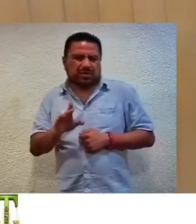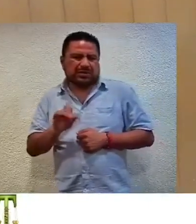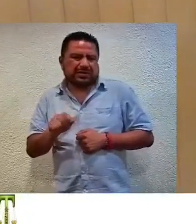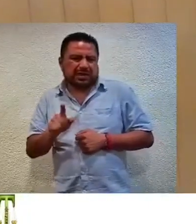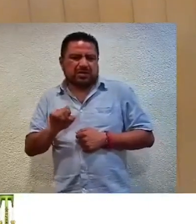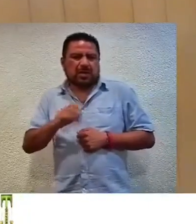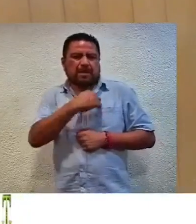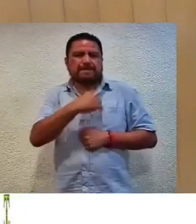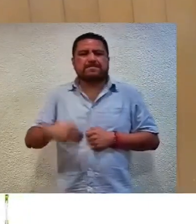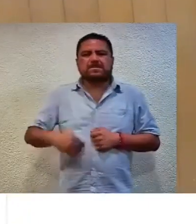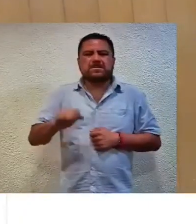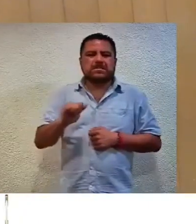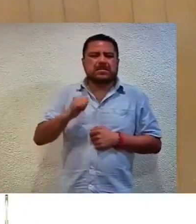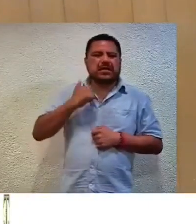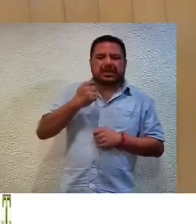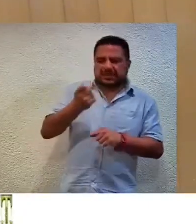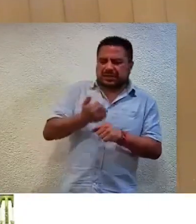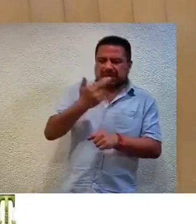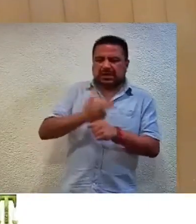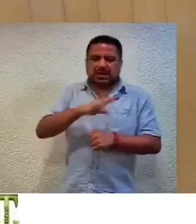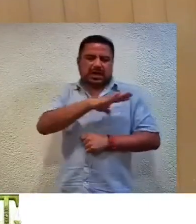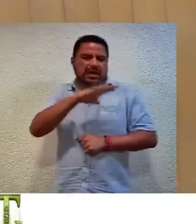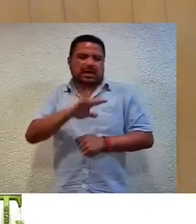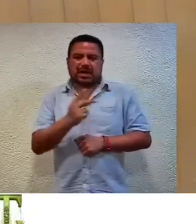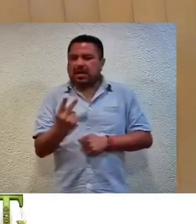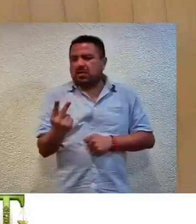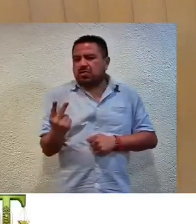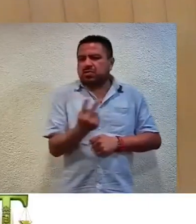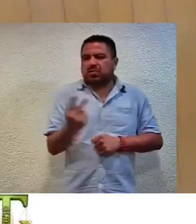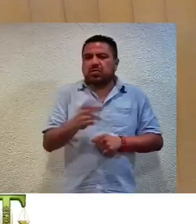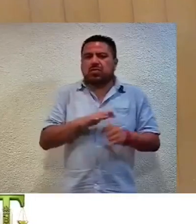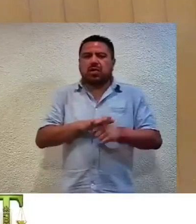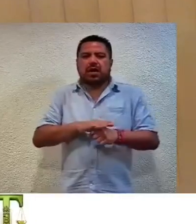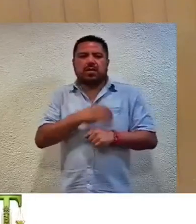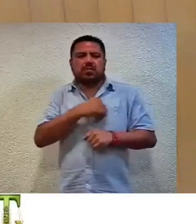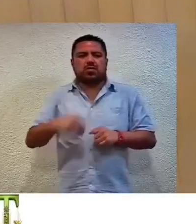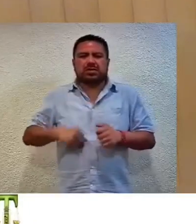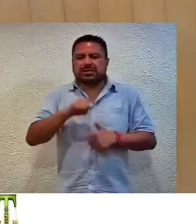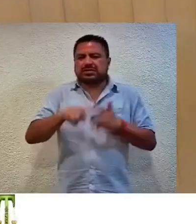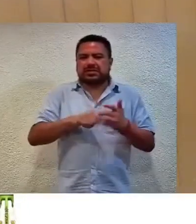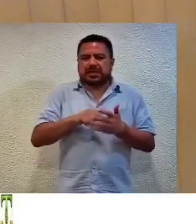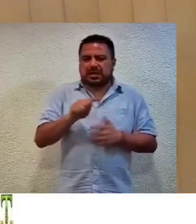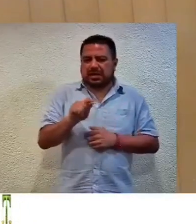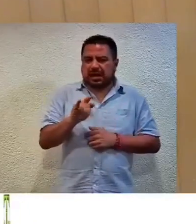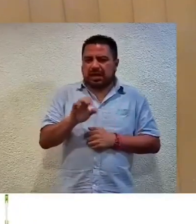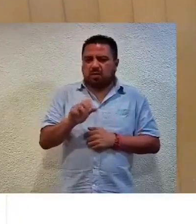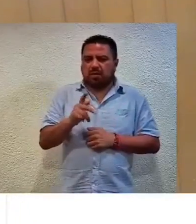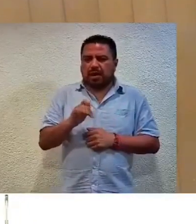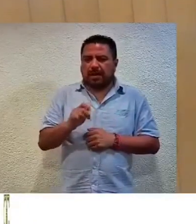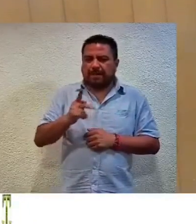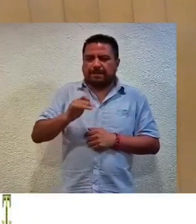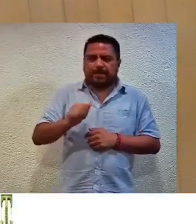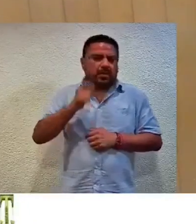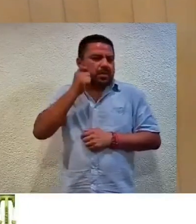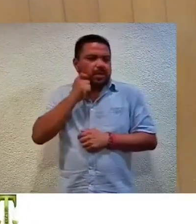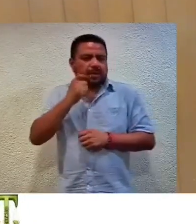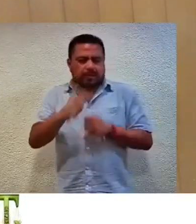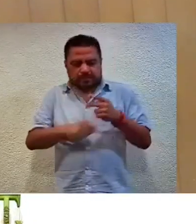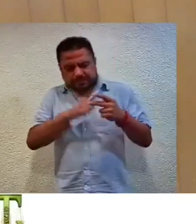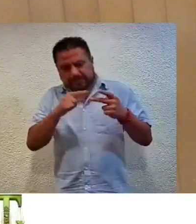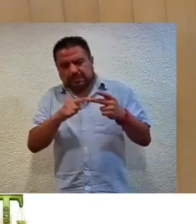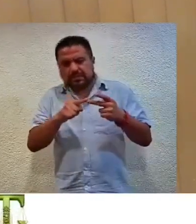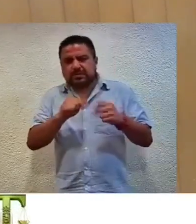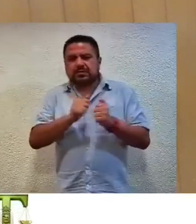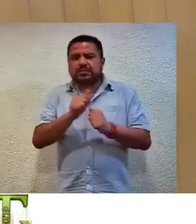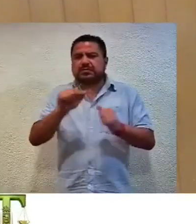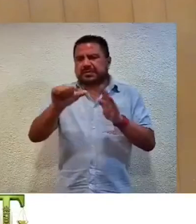presidente municipal y secretario general respectivamente del ayuntamiento del municipio de Tlacuapa Guerrero segundo con fundamento